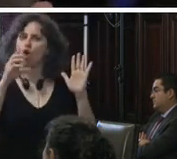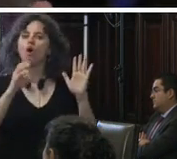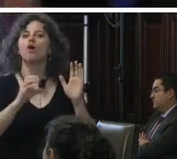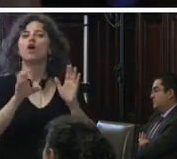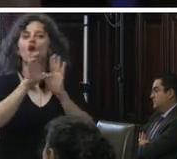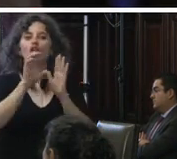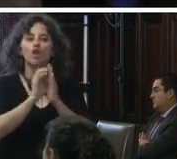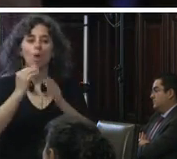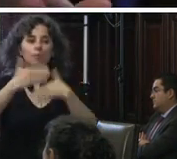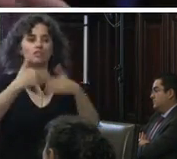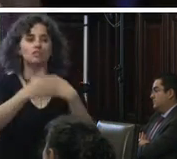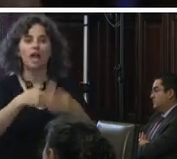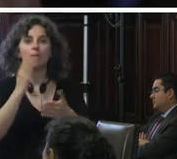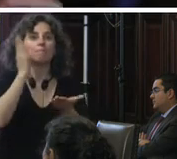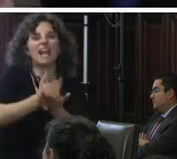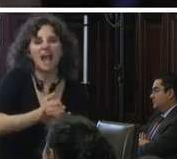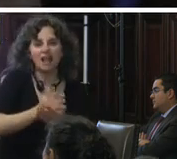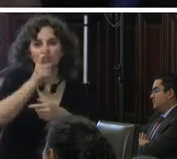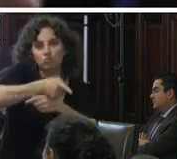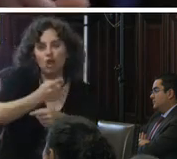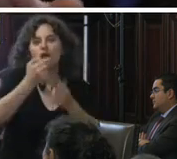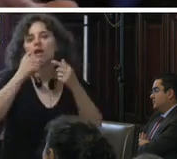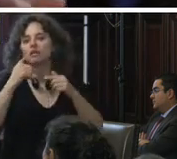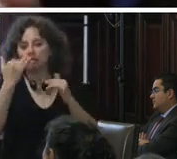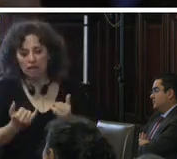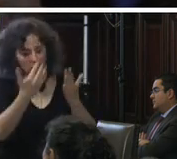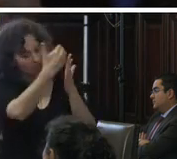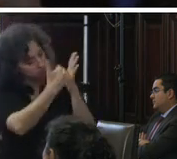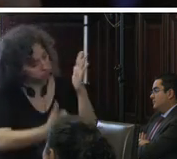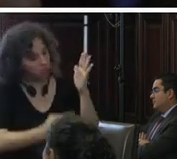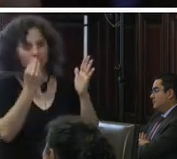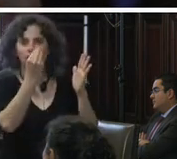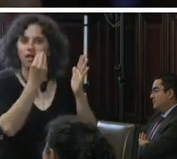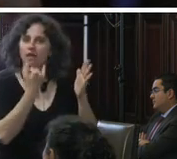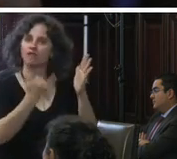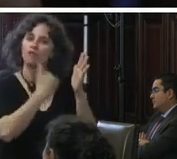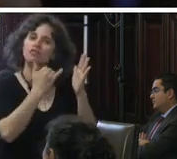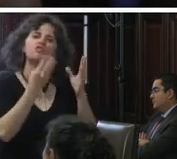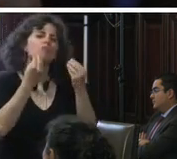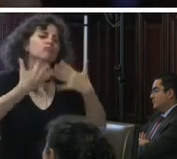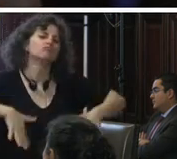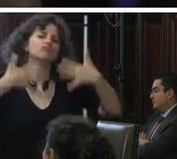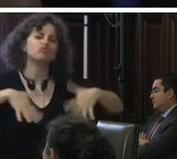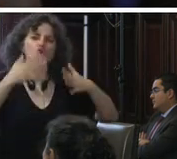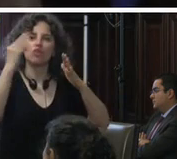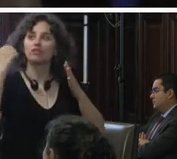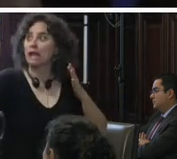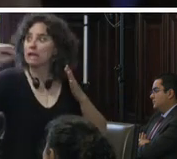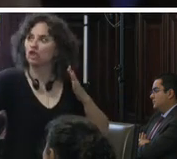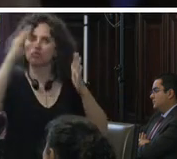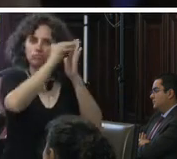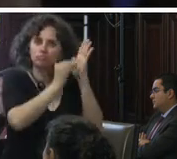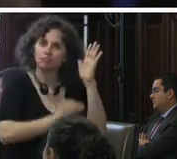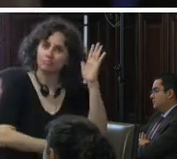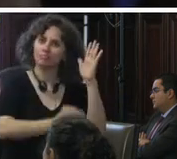procesal penal desarrolla subcatálogos de estos mismos delitos entonces son decenas de delitos que entran en este supuesto